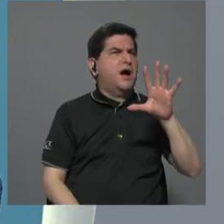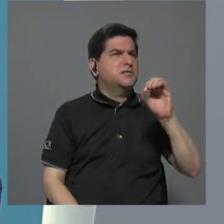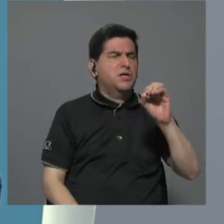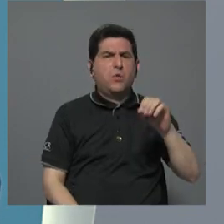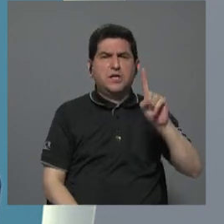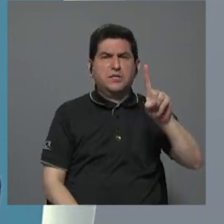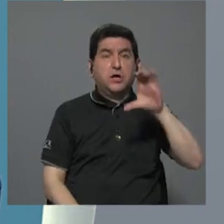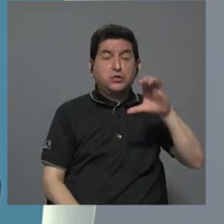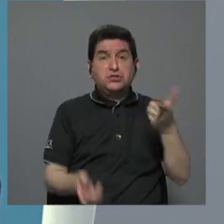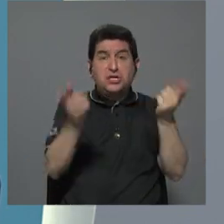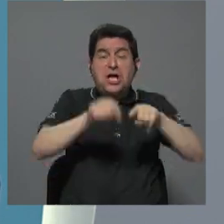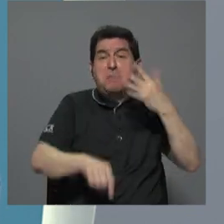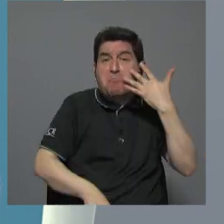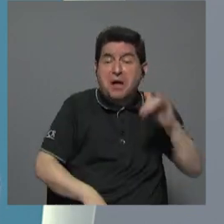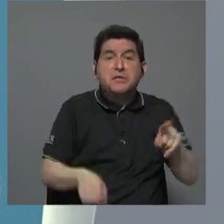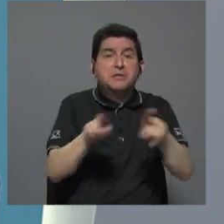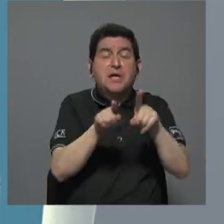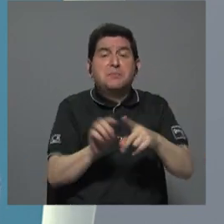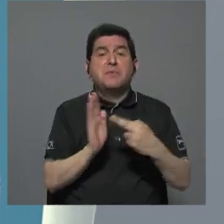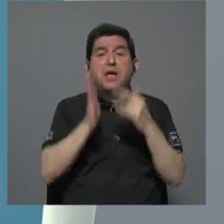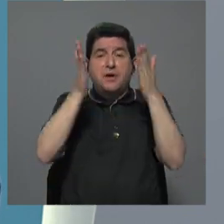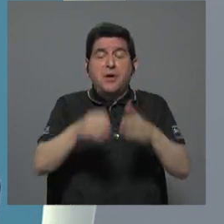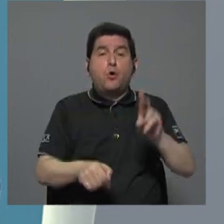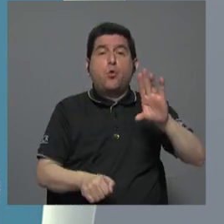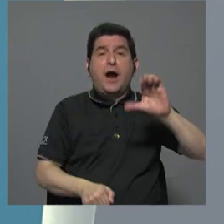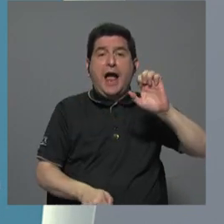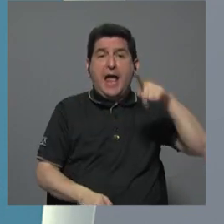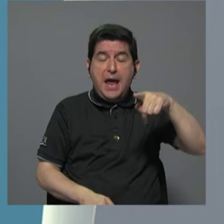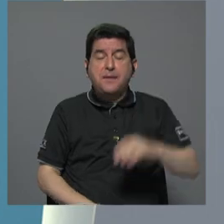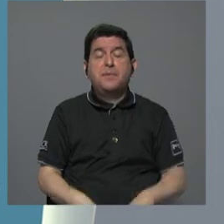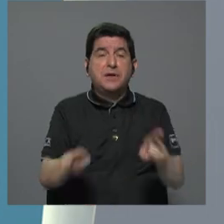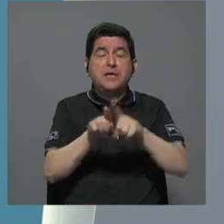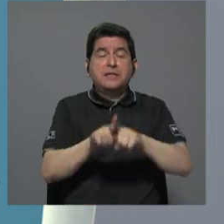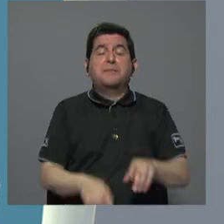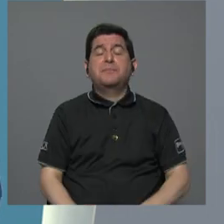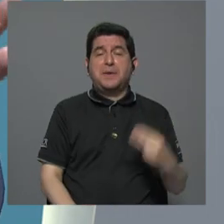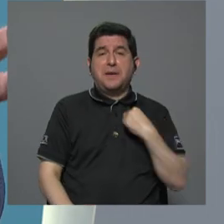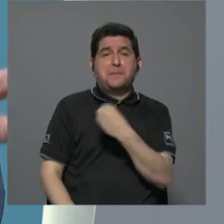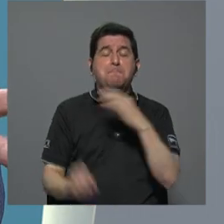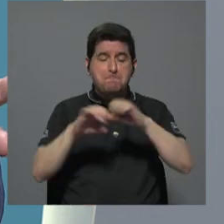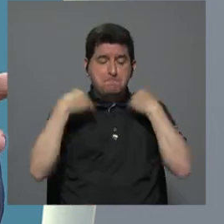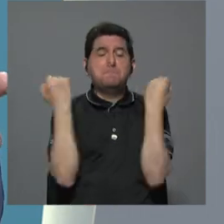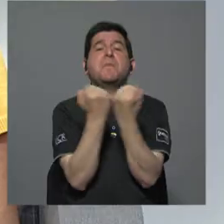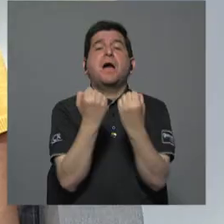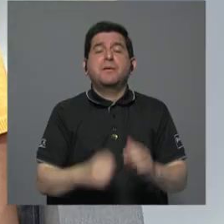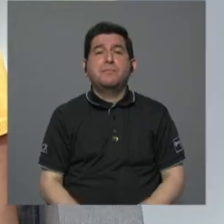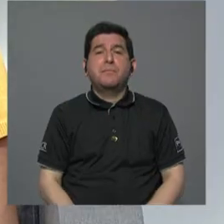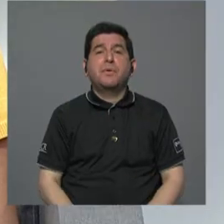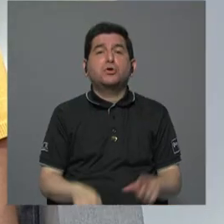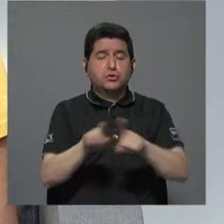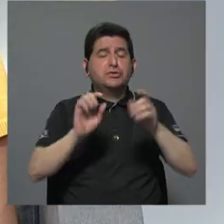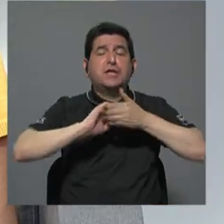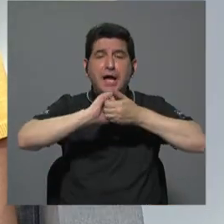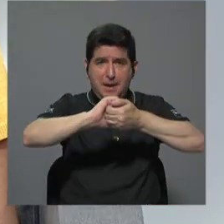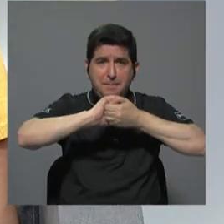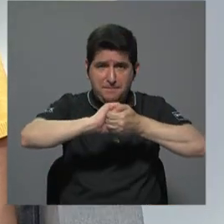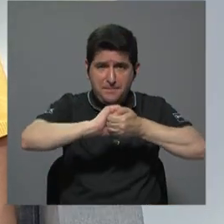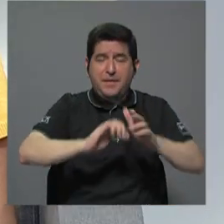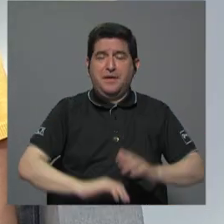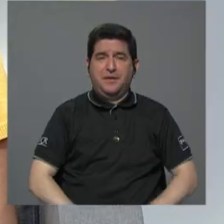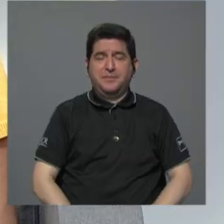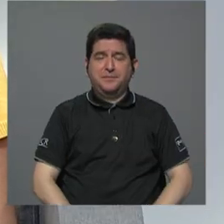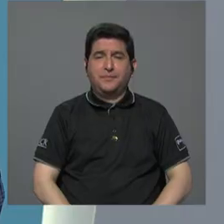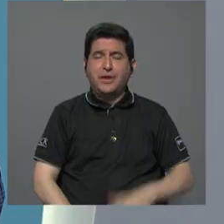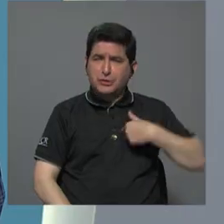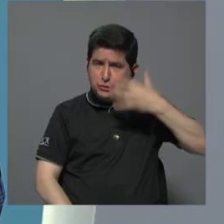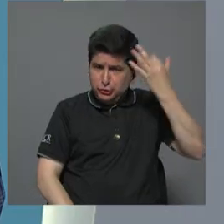100 casos parecidos donde también hay representantes de UCAEP, hay representantes de los sindicatos y hay representantes de De las cooperativas y el solidarismo y el